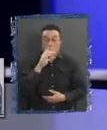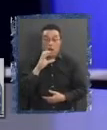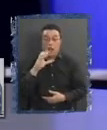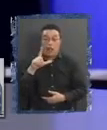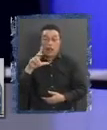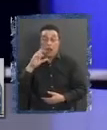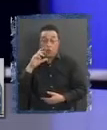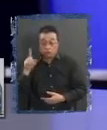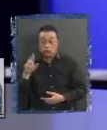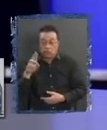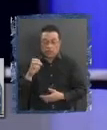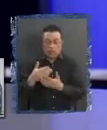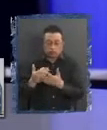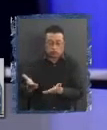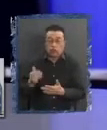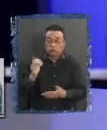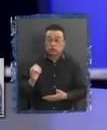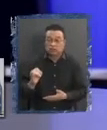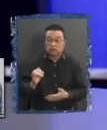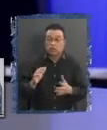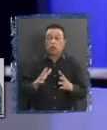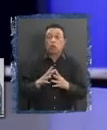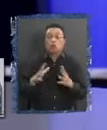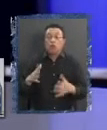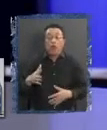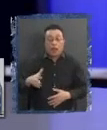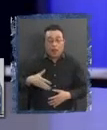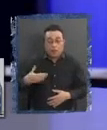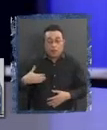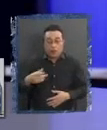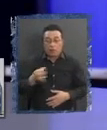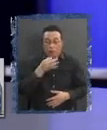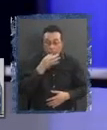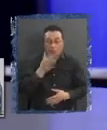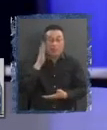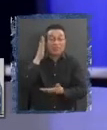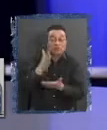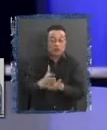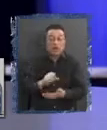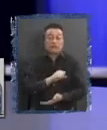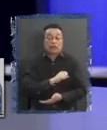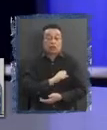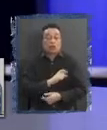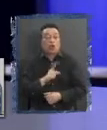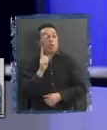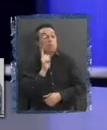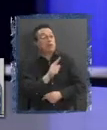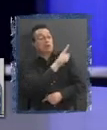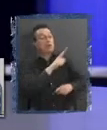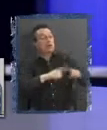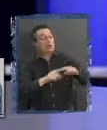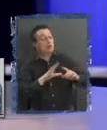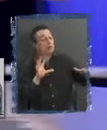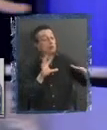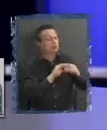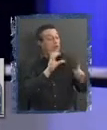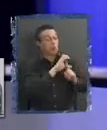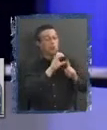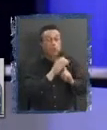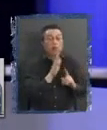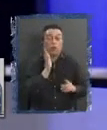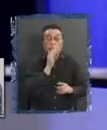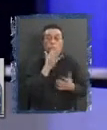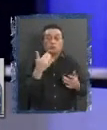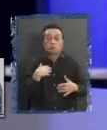encuentro toda la razón. O sea, muy lamentable cuando se toman decisiones en Santiago que sin la pertinencia territorial, cultural, y sobre todo hasta comprar un